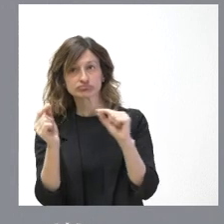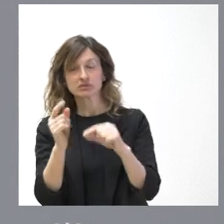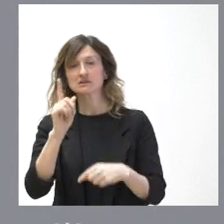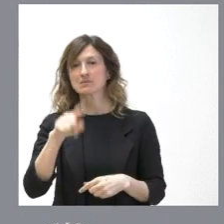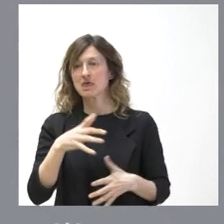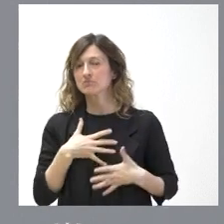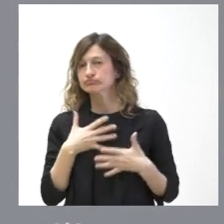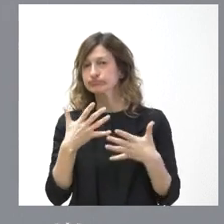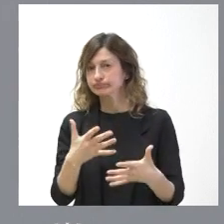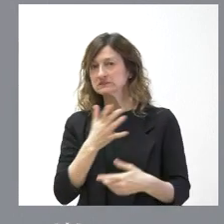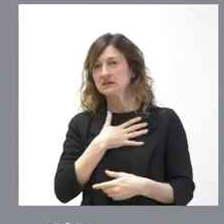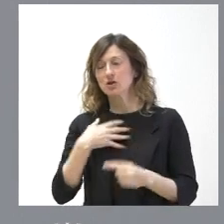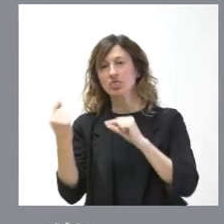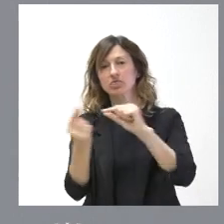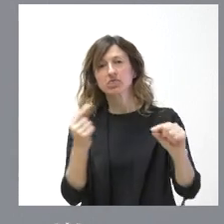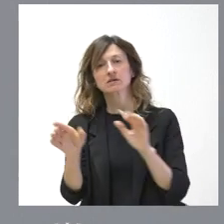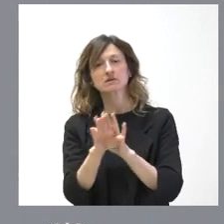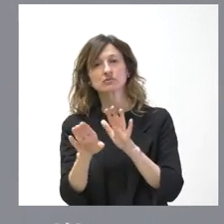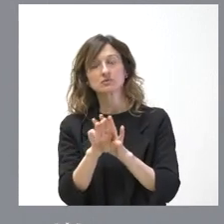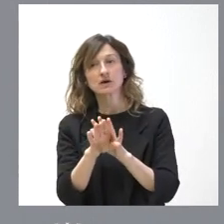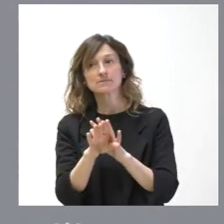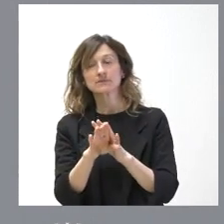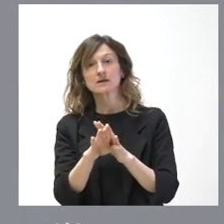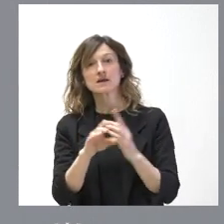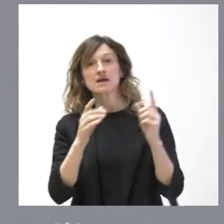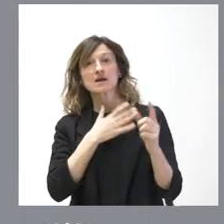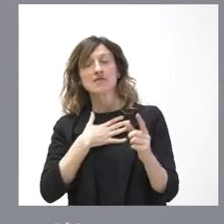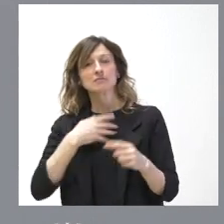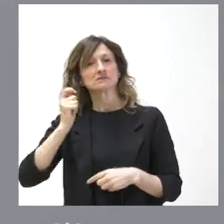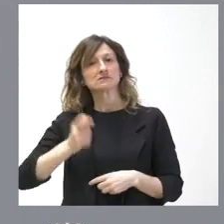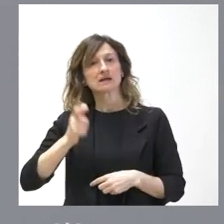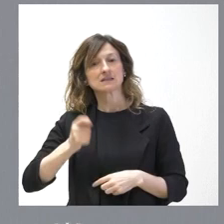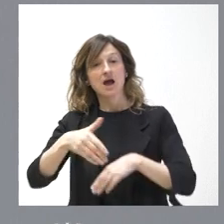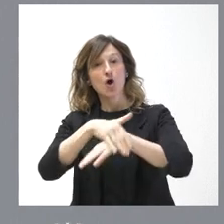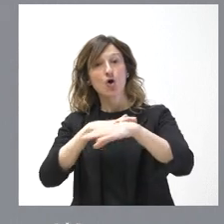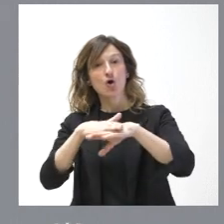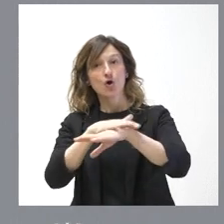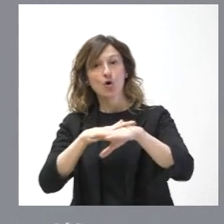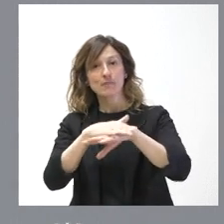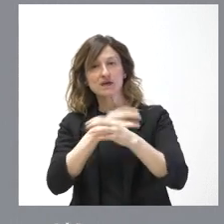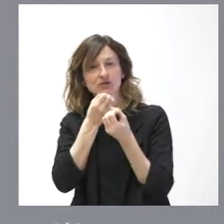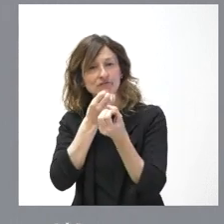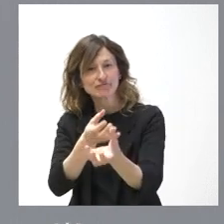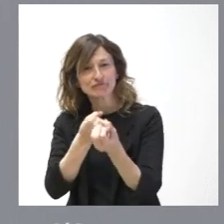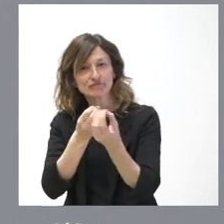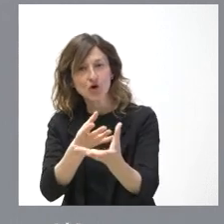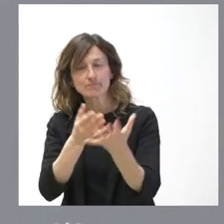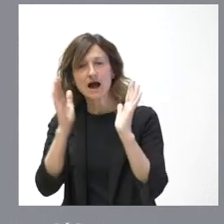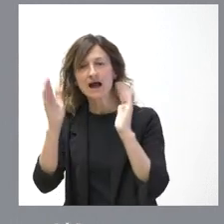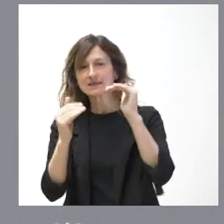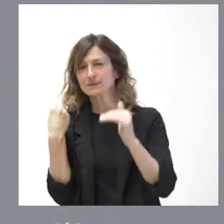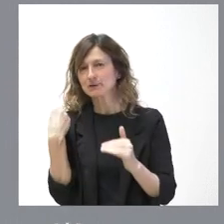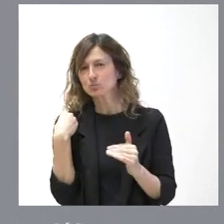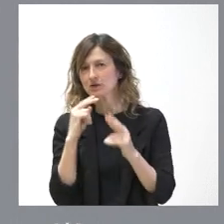dispuestos a seguir debatiendo. Nosotros lo hacemos con habitualidad. Este es un Gobierno que informa, que atiende preguntas,